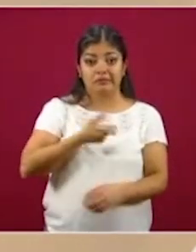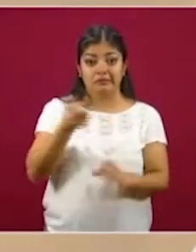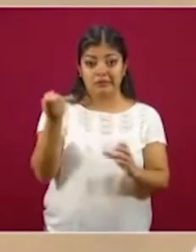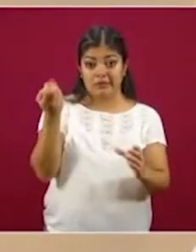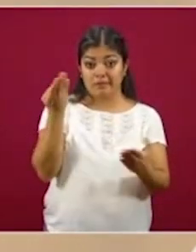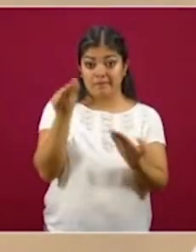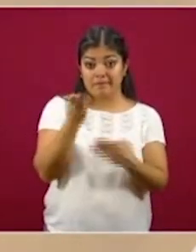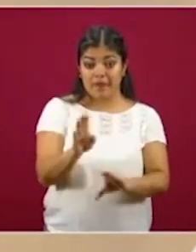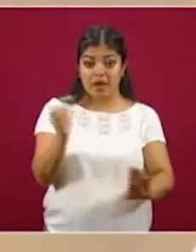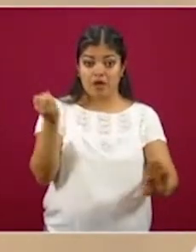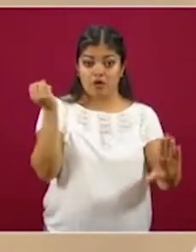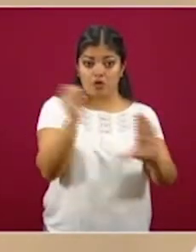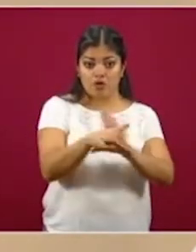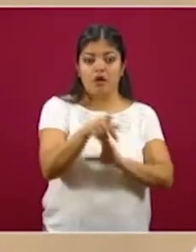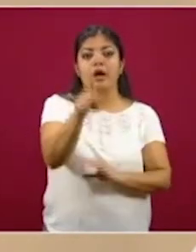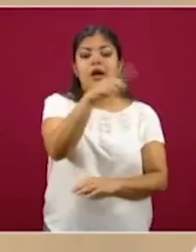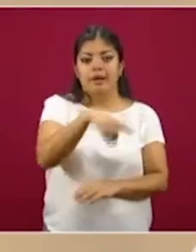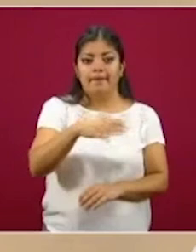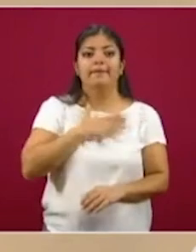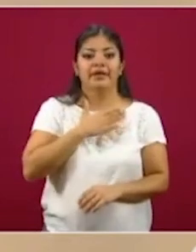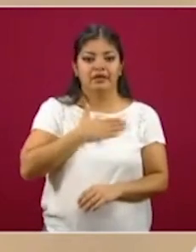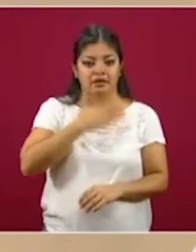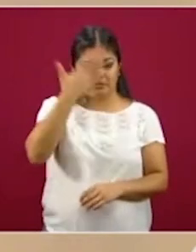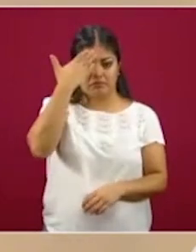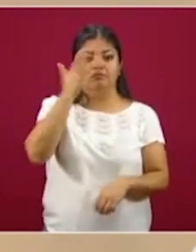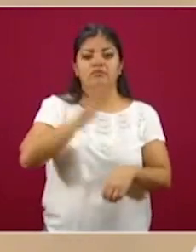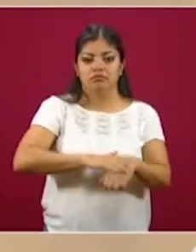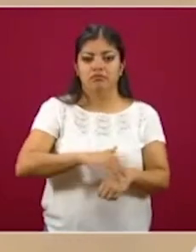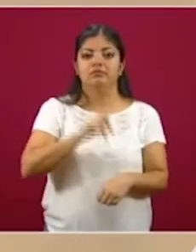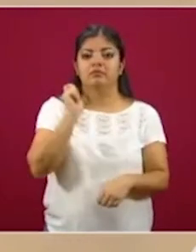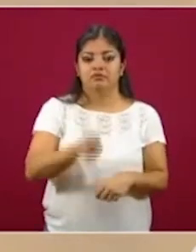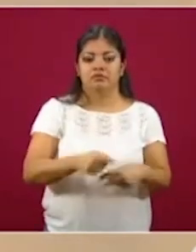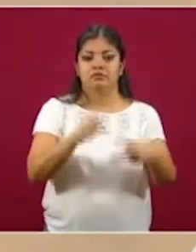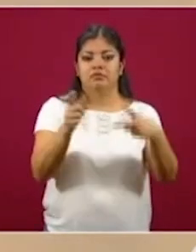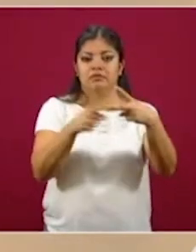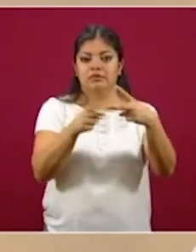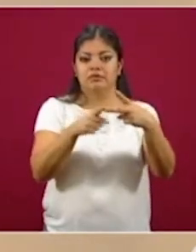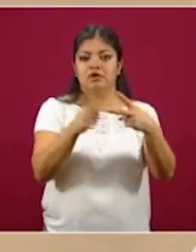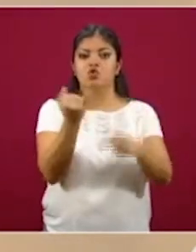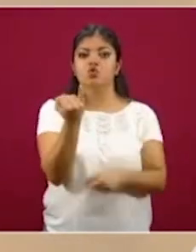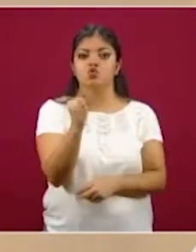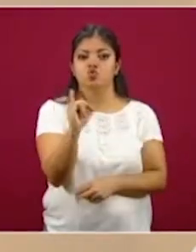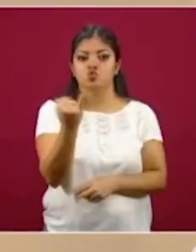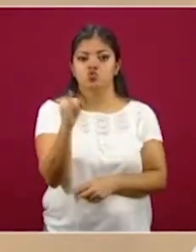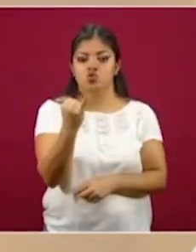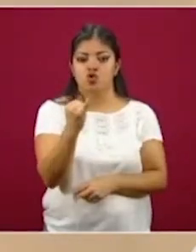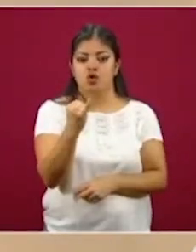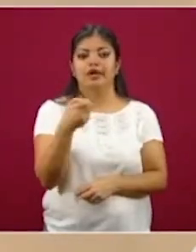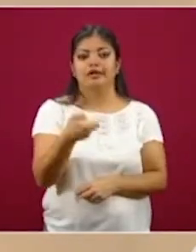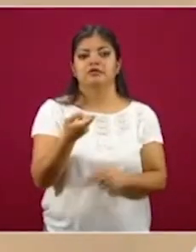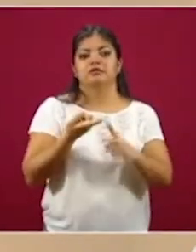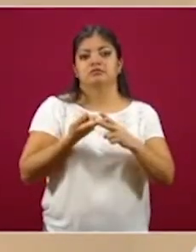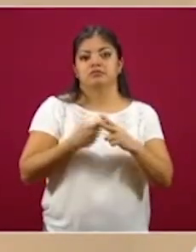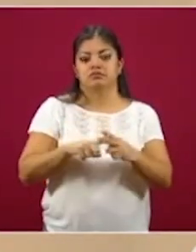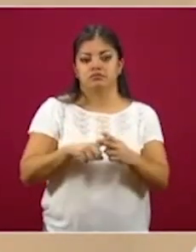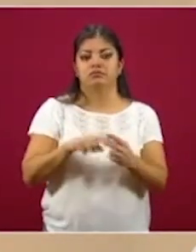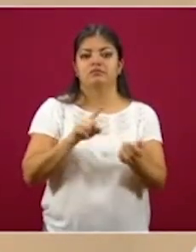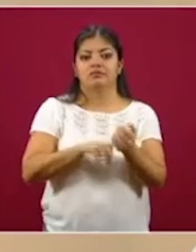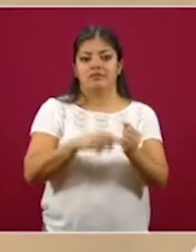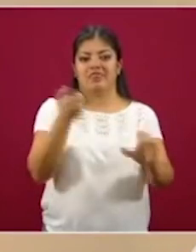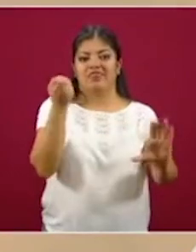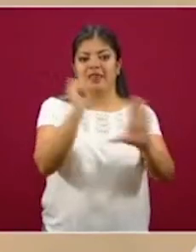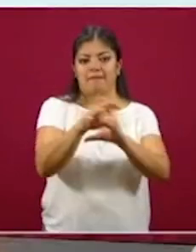de un depósito bancario estén pendientes y será a partir de la semana de junio cuando se les esté